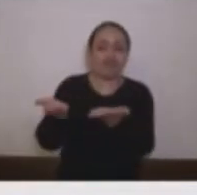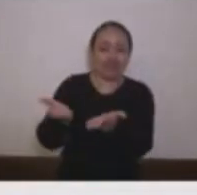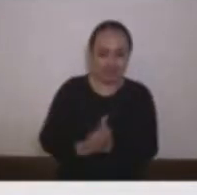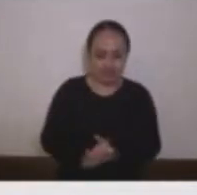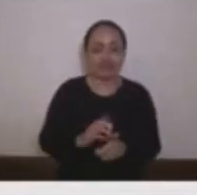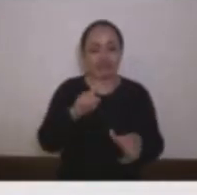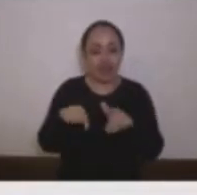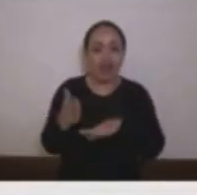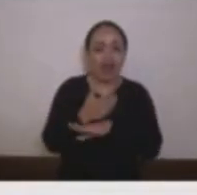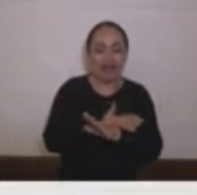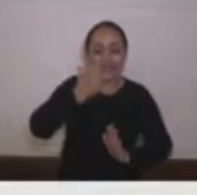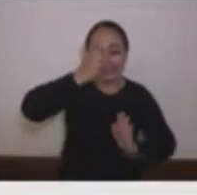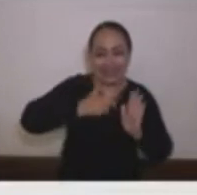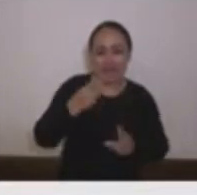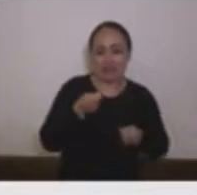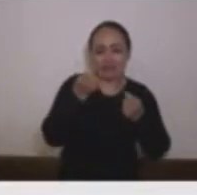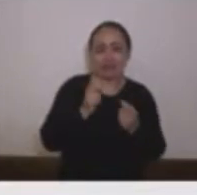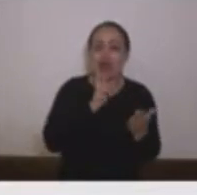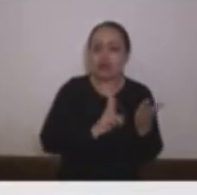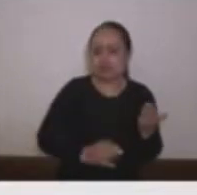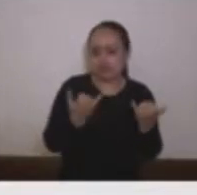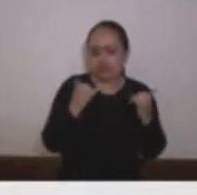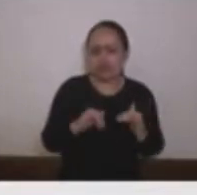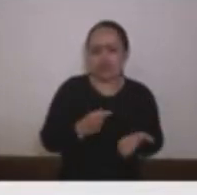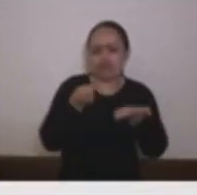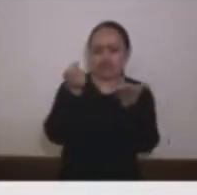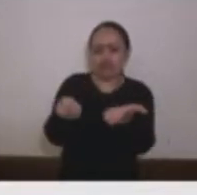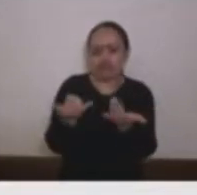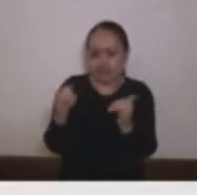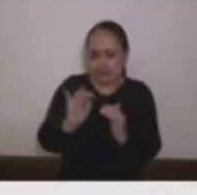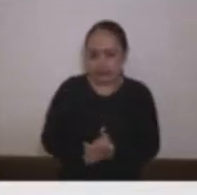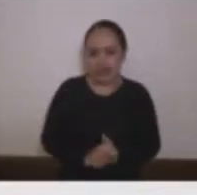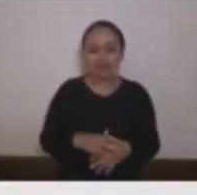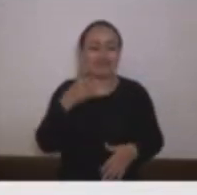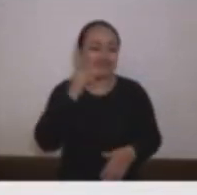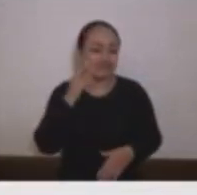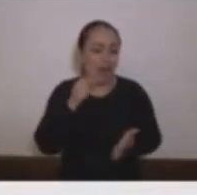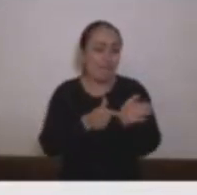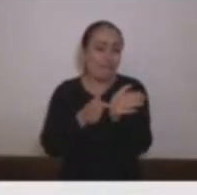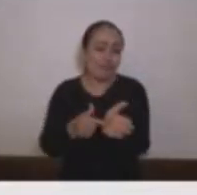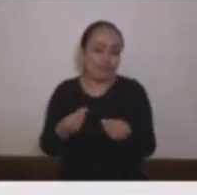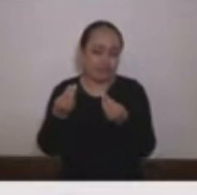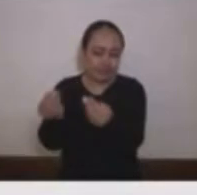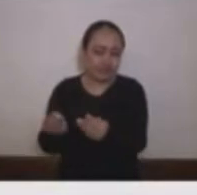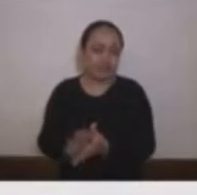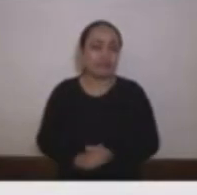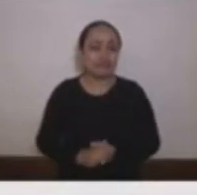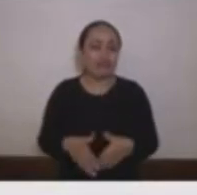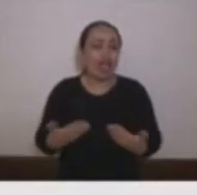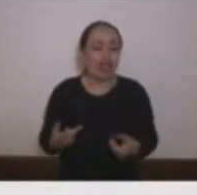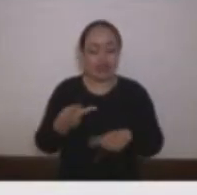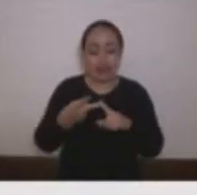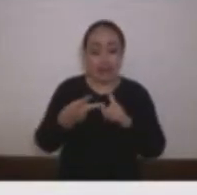de los participantes en el concurso con respuestas ya marcadas con respuestas ya marcadas en el municipio de